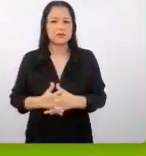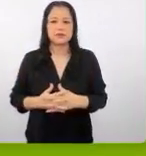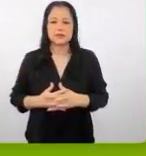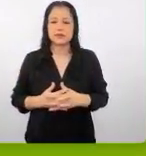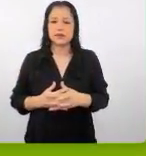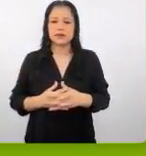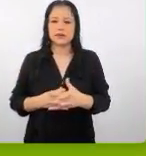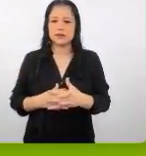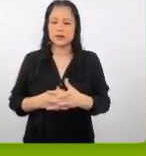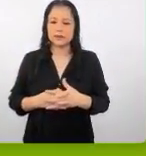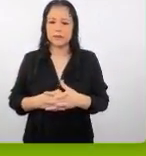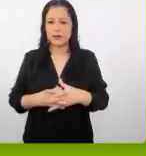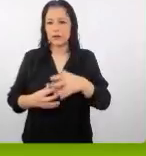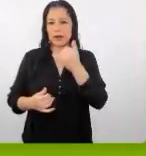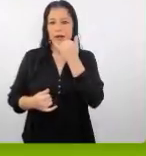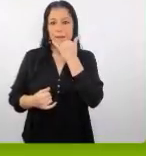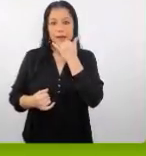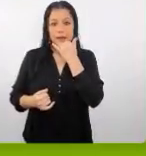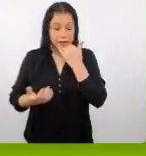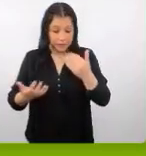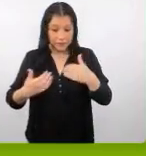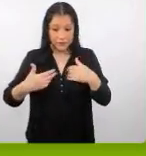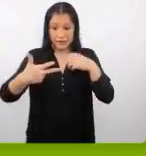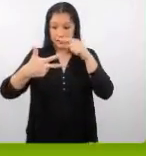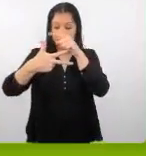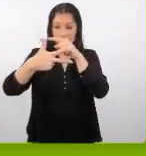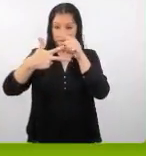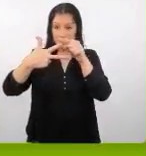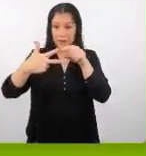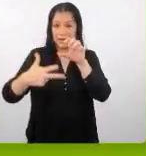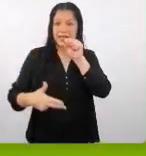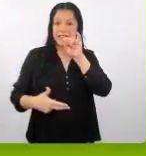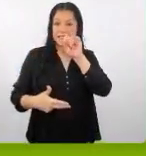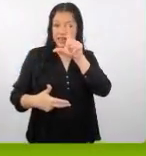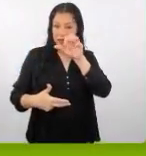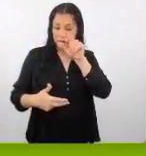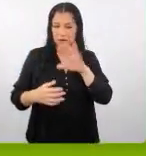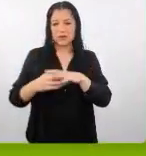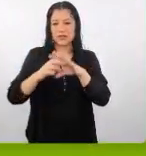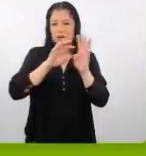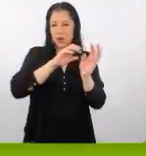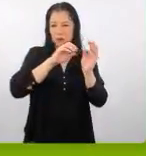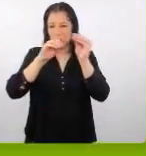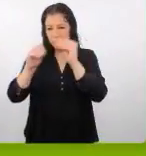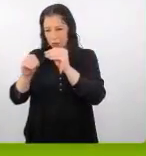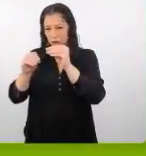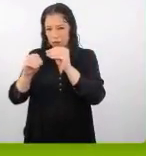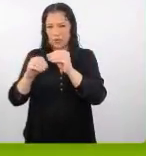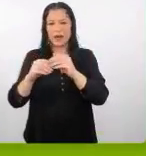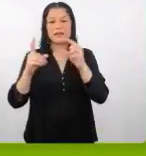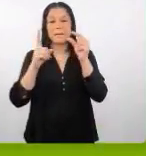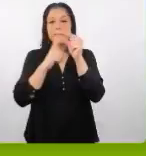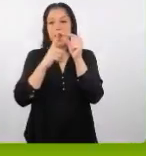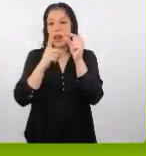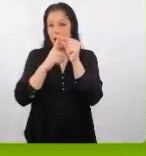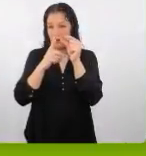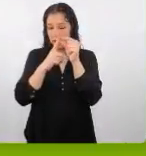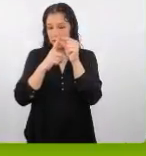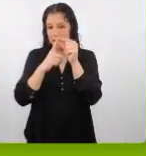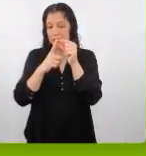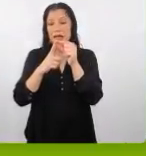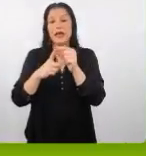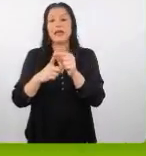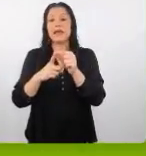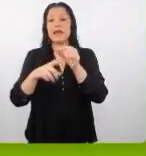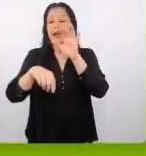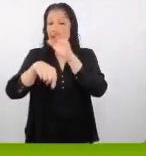sí lo que dice es que al tener este silabario ellos lo trasladan entonces tratan de trasladar las palabras que están en